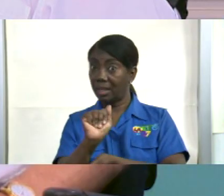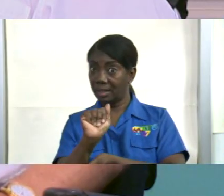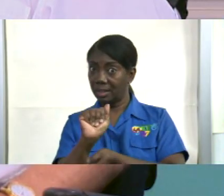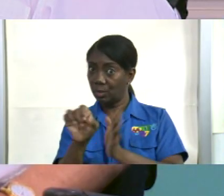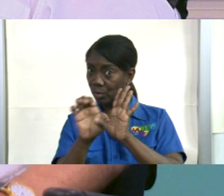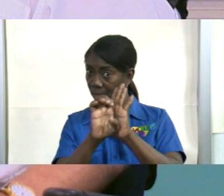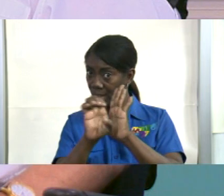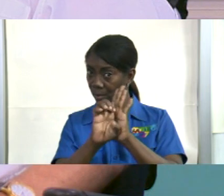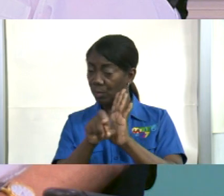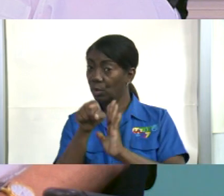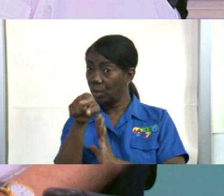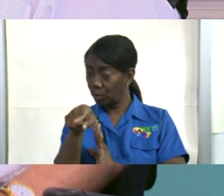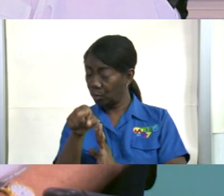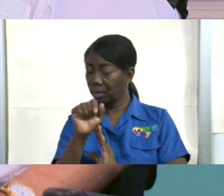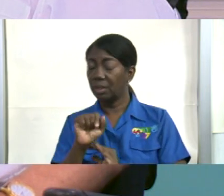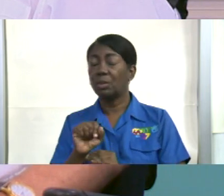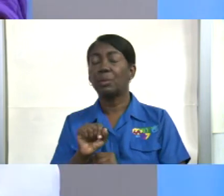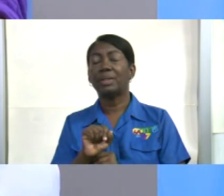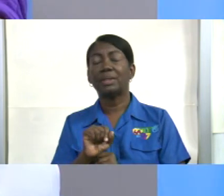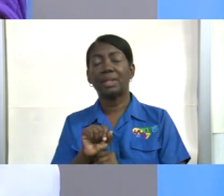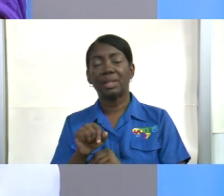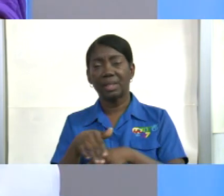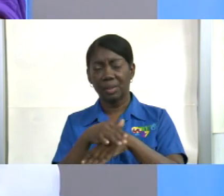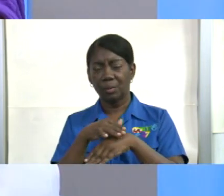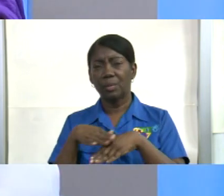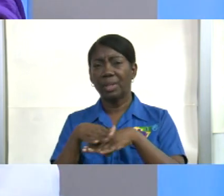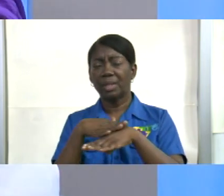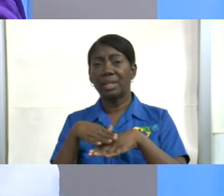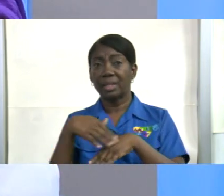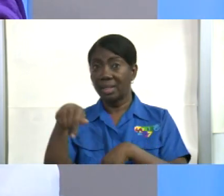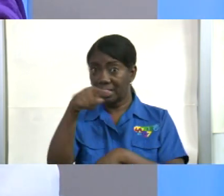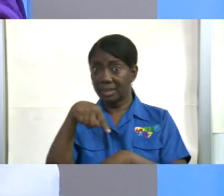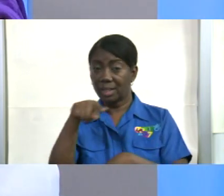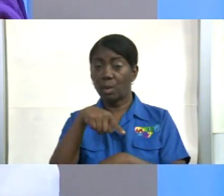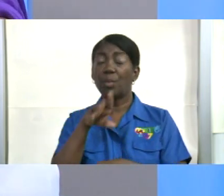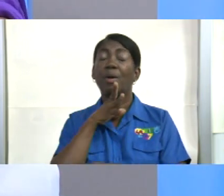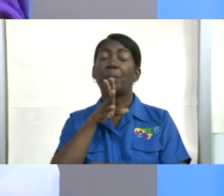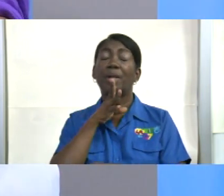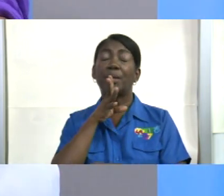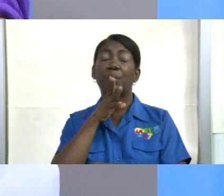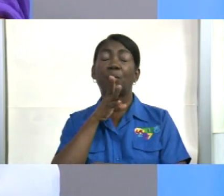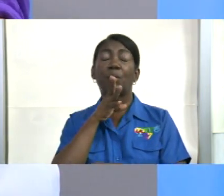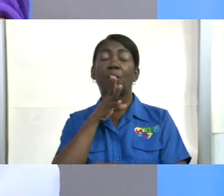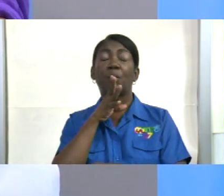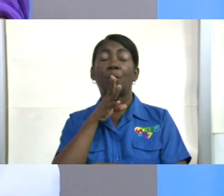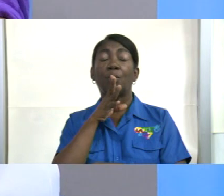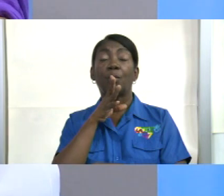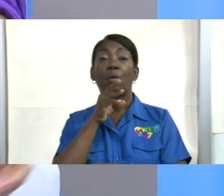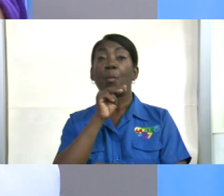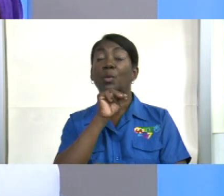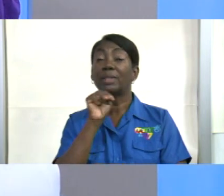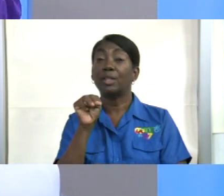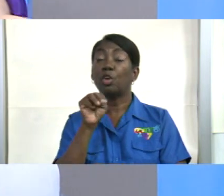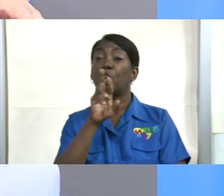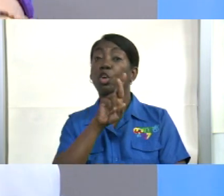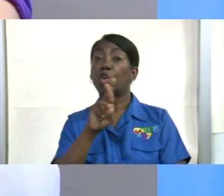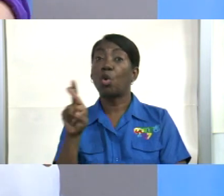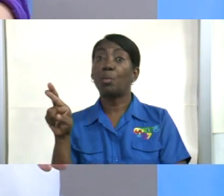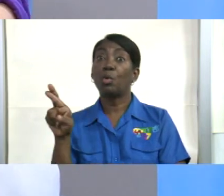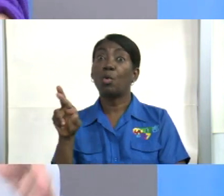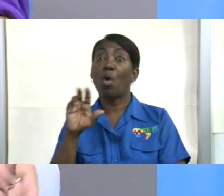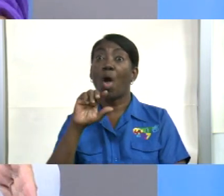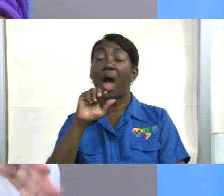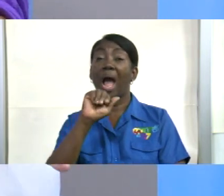el que él tuvo mucho que ver enseguida regresamos con ustedes estamos hablando como el señor Rómulo Aguilar recuerden nuestras redes